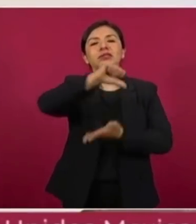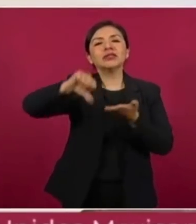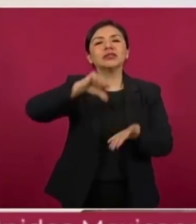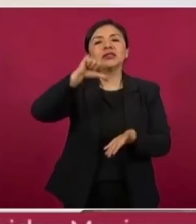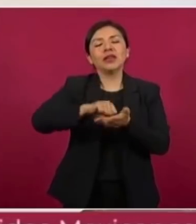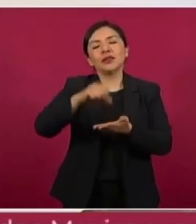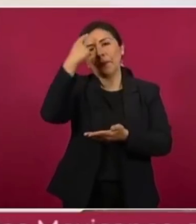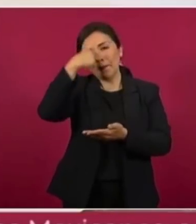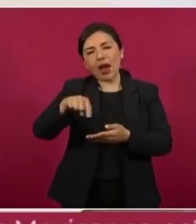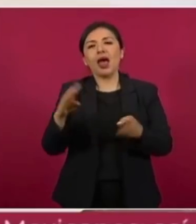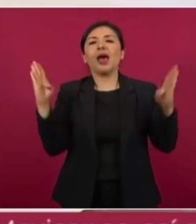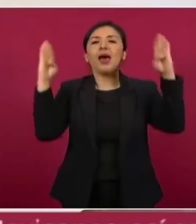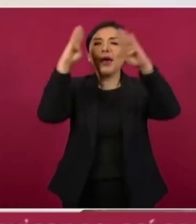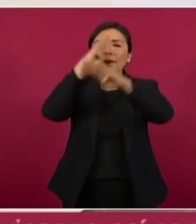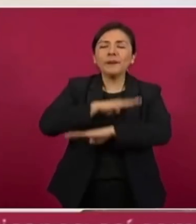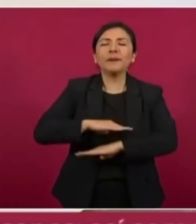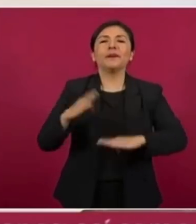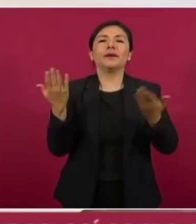recreación,